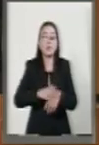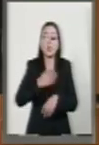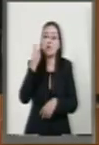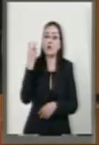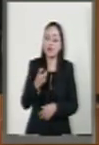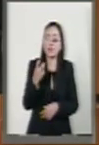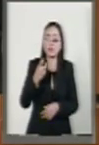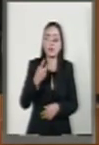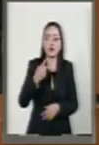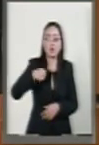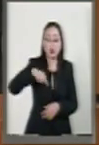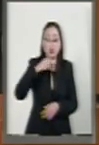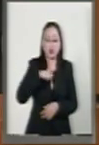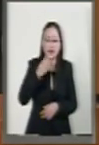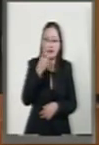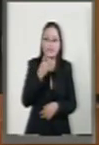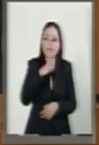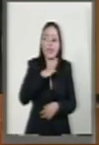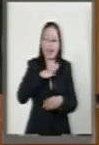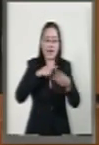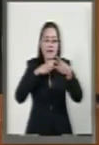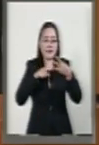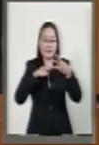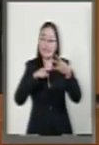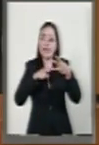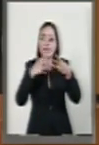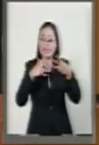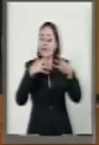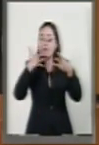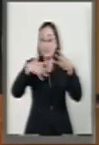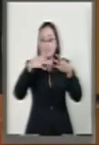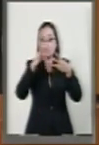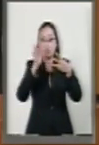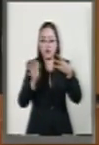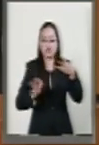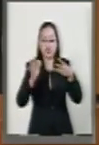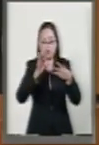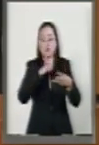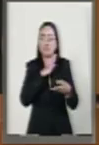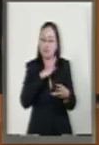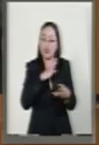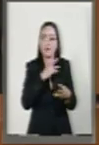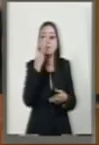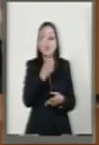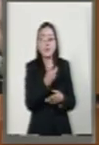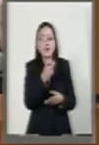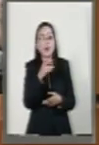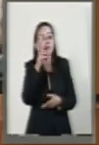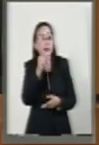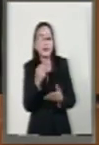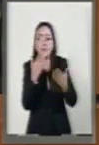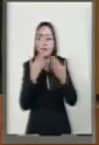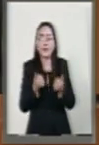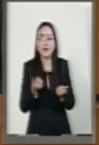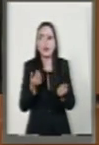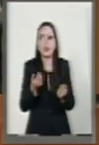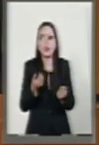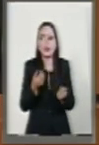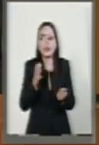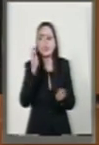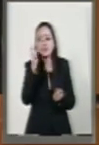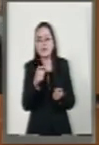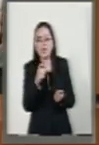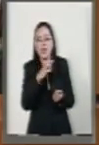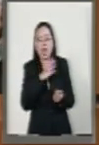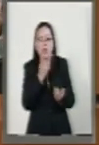que este techo se elevó del 10 al 15%. Y quiero aclarar que esta medida en ningún sentido pudiera significar que